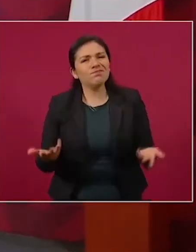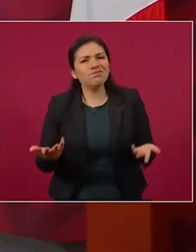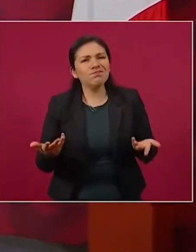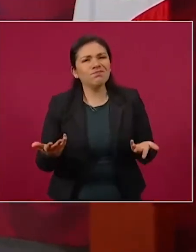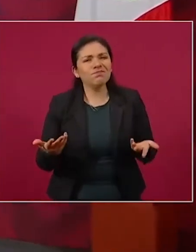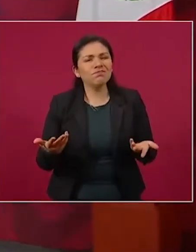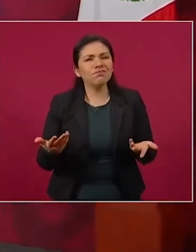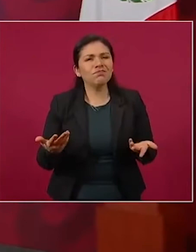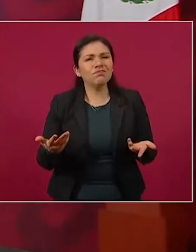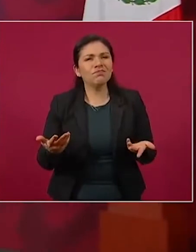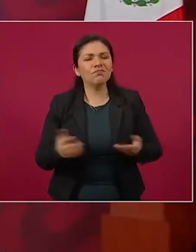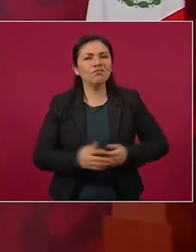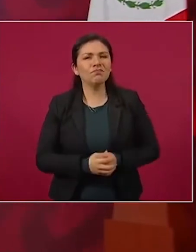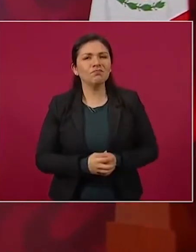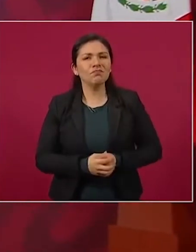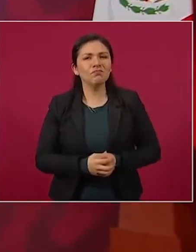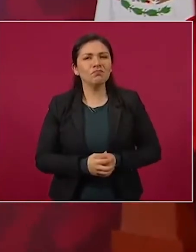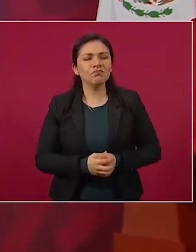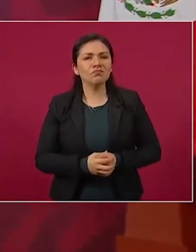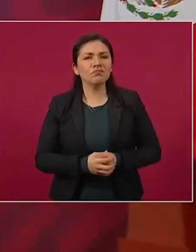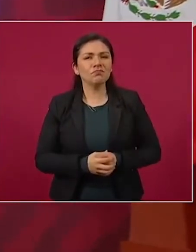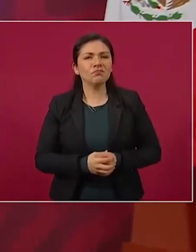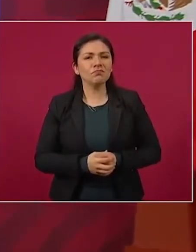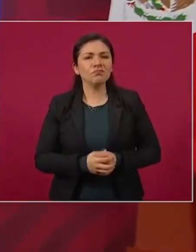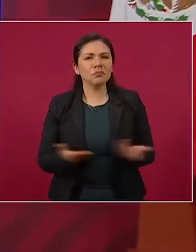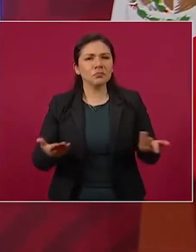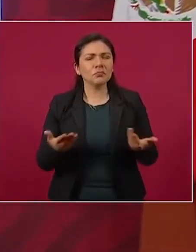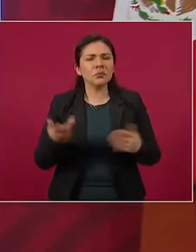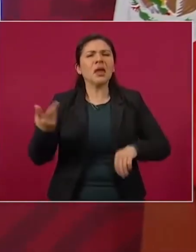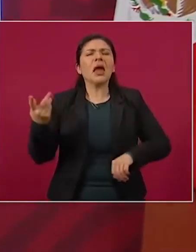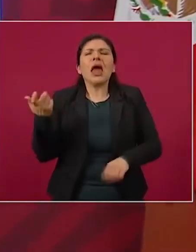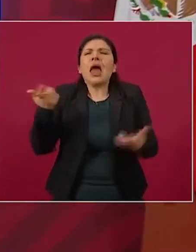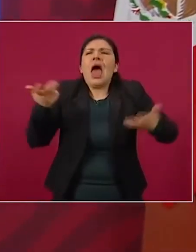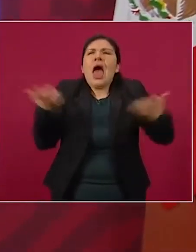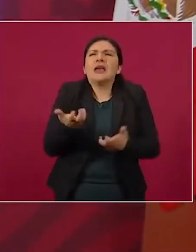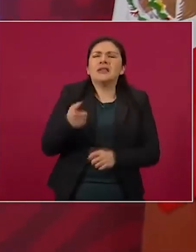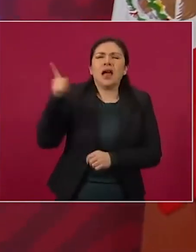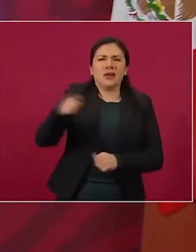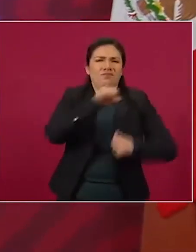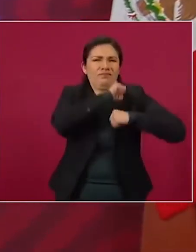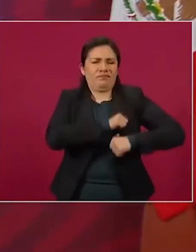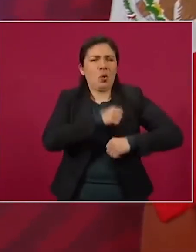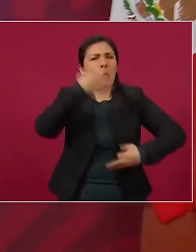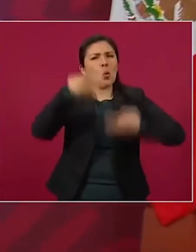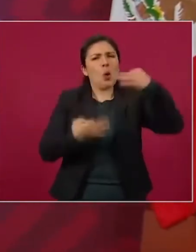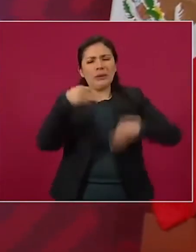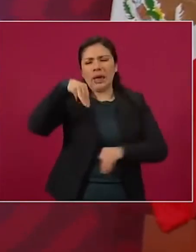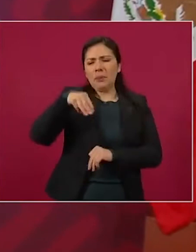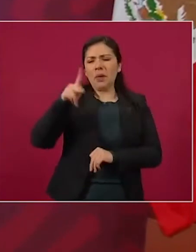porque ¿qué va a hacer el Ministerio Público, el juez?